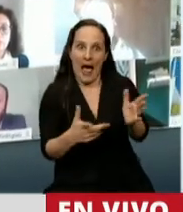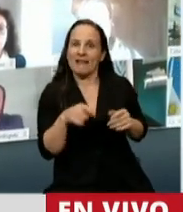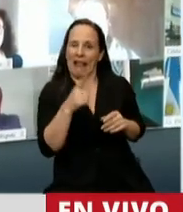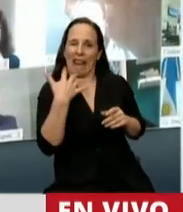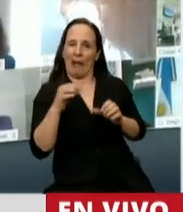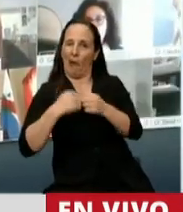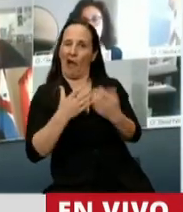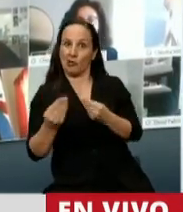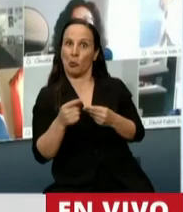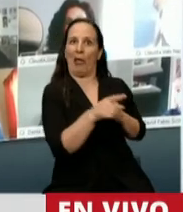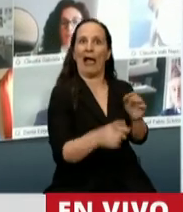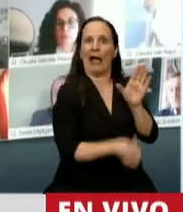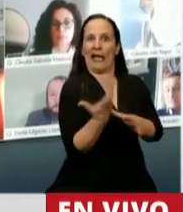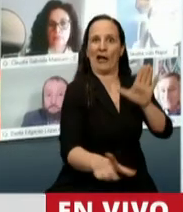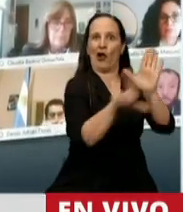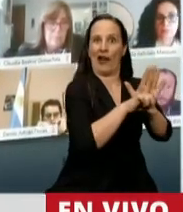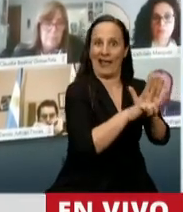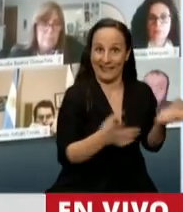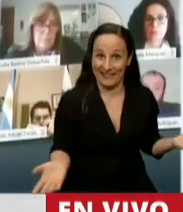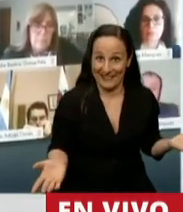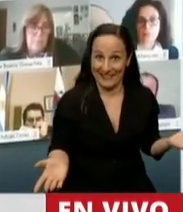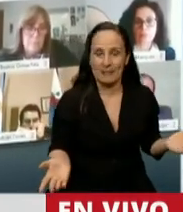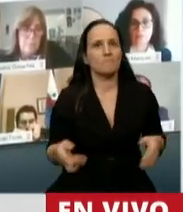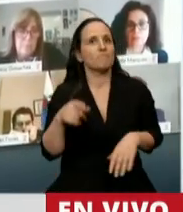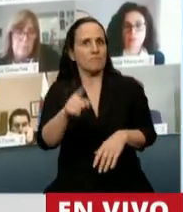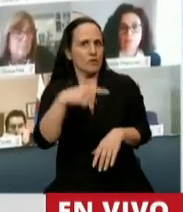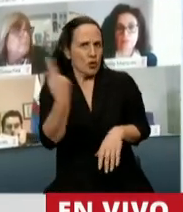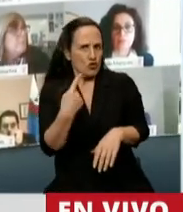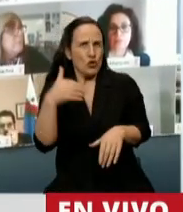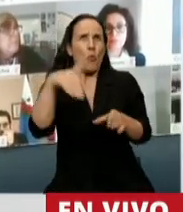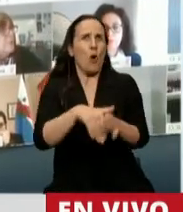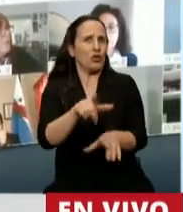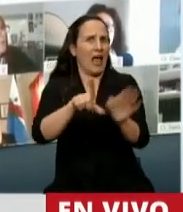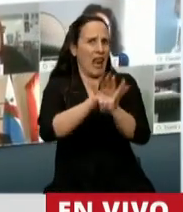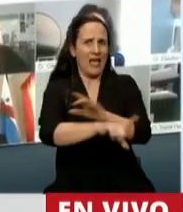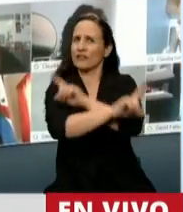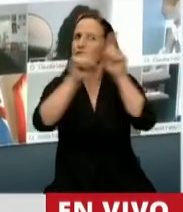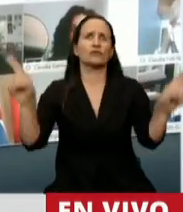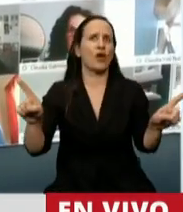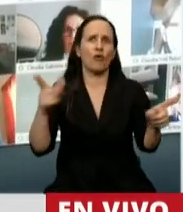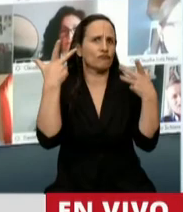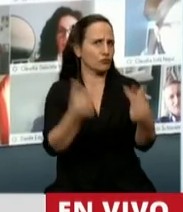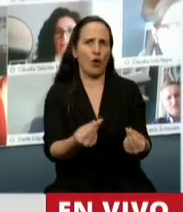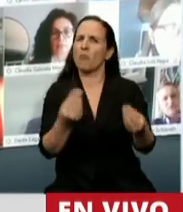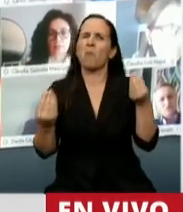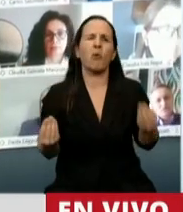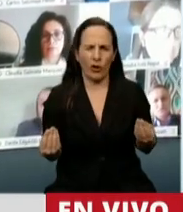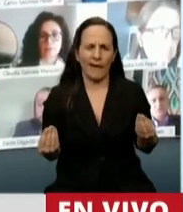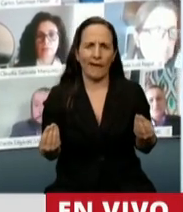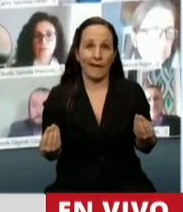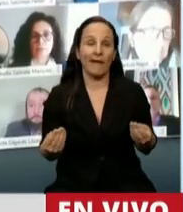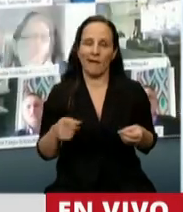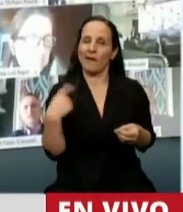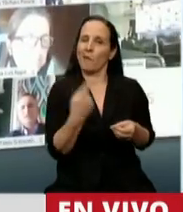oraciones, me está pidiendo que termine. No vamos a votar esta ley, ¿sabe por qué? Porque es comenzar a faltar